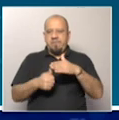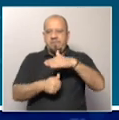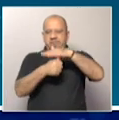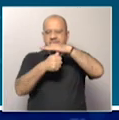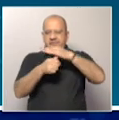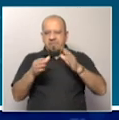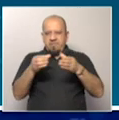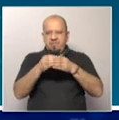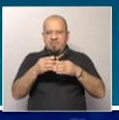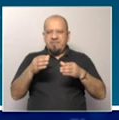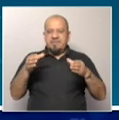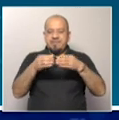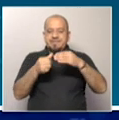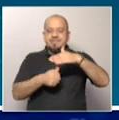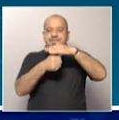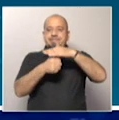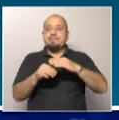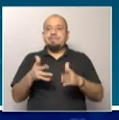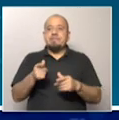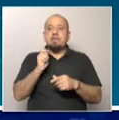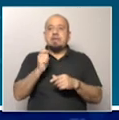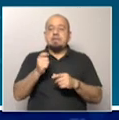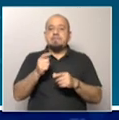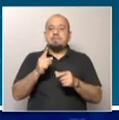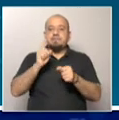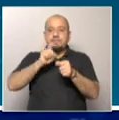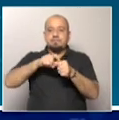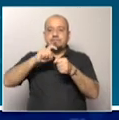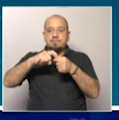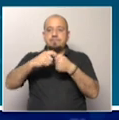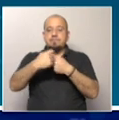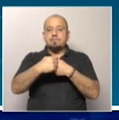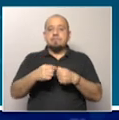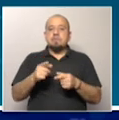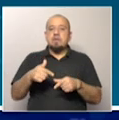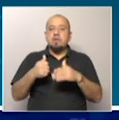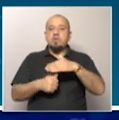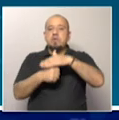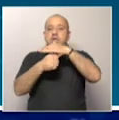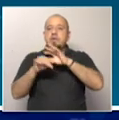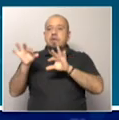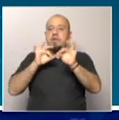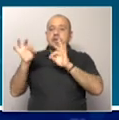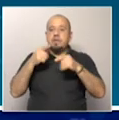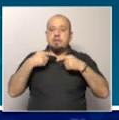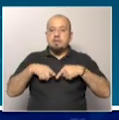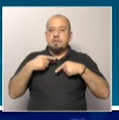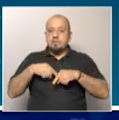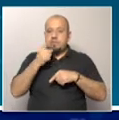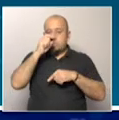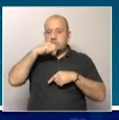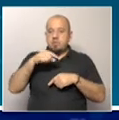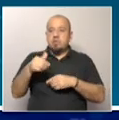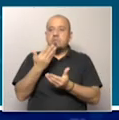de un consejo directivo integrado por autoridades designadas por la Intendencia de Montevideo. Lo que